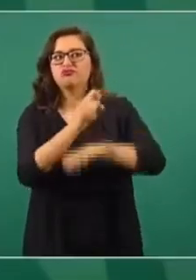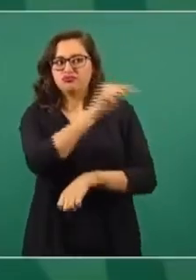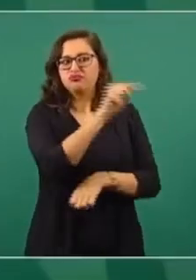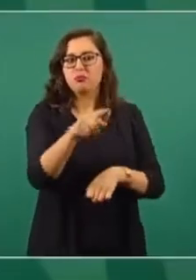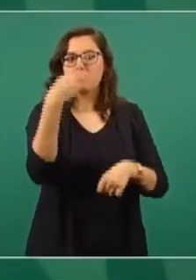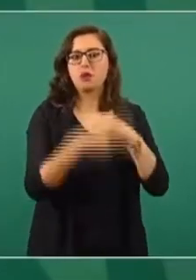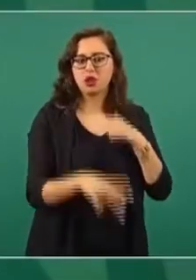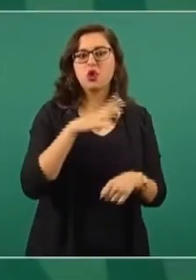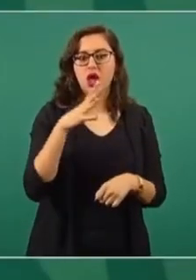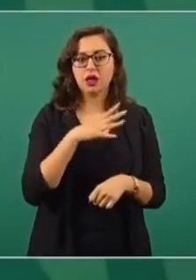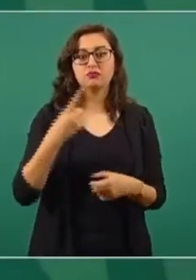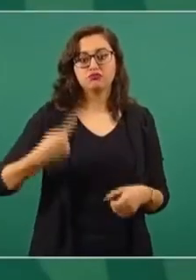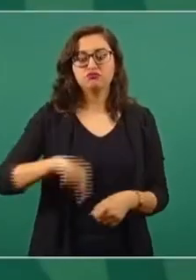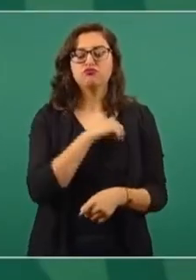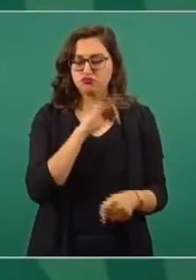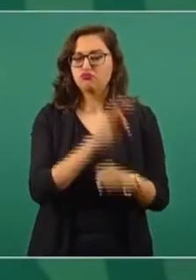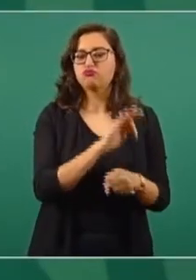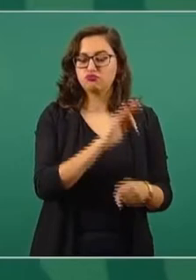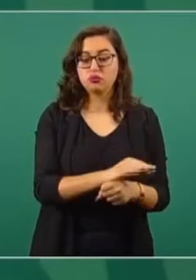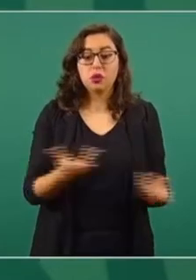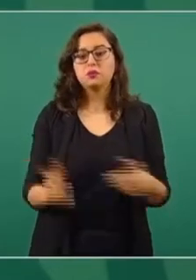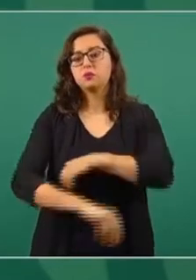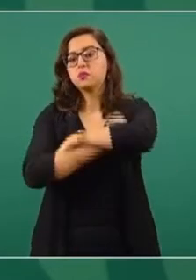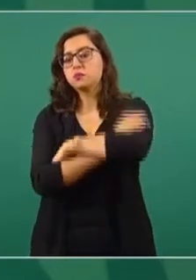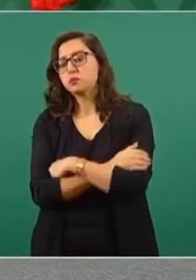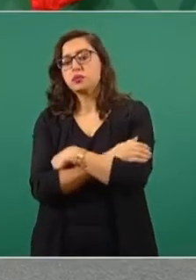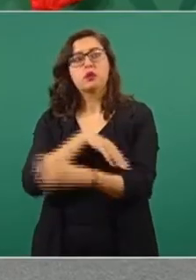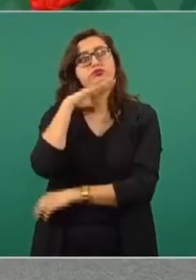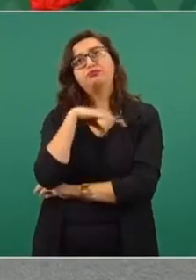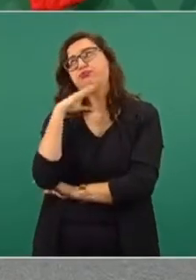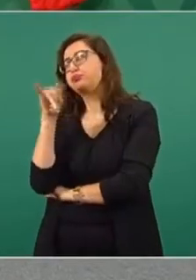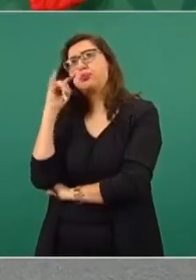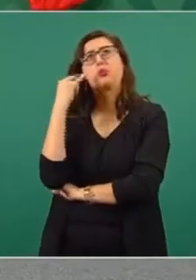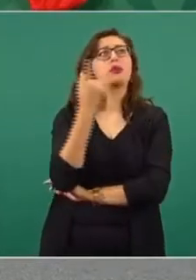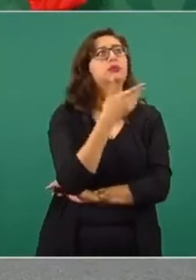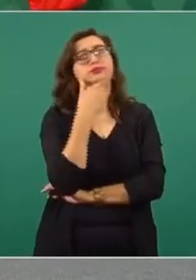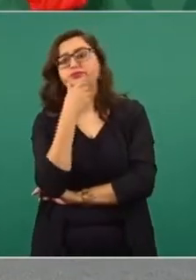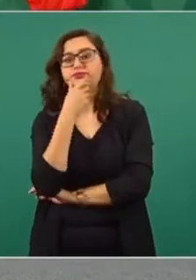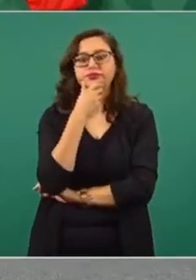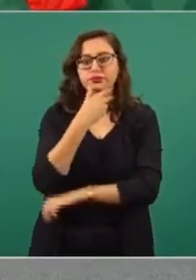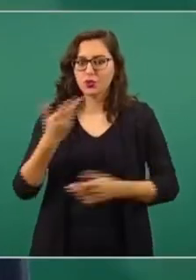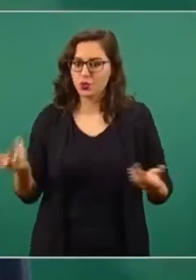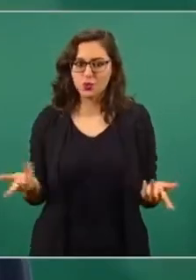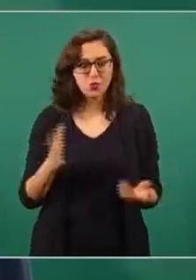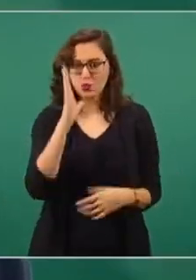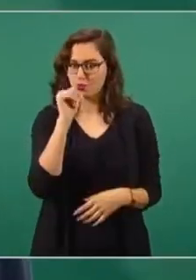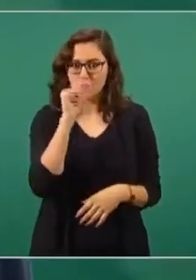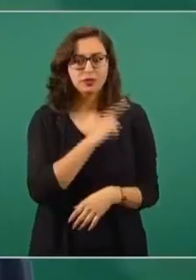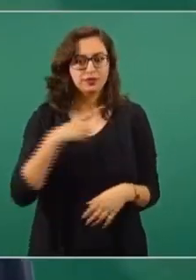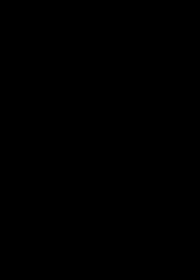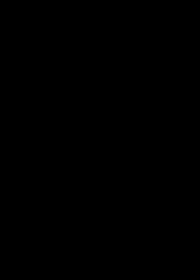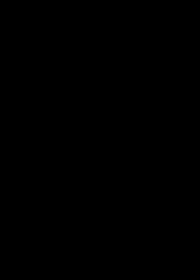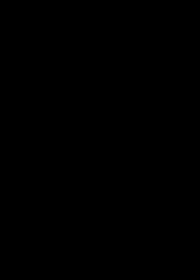protección. No nos podemos quedar con los brazos cursados, hacernos de la vista gorda. No es posible eso.